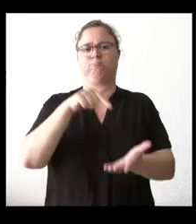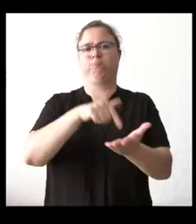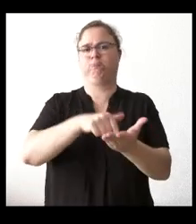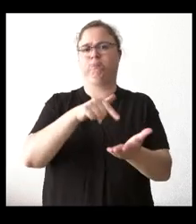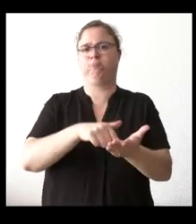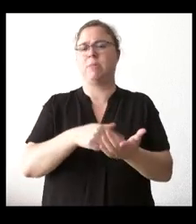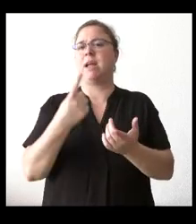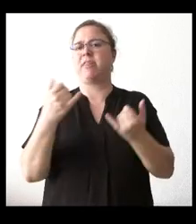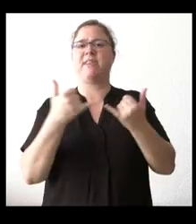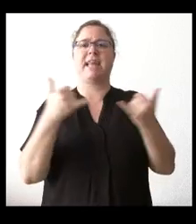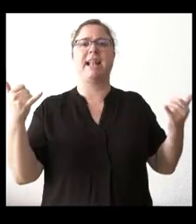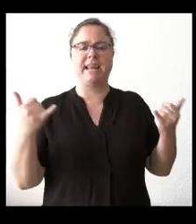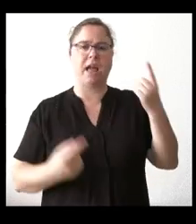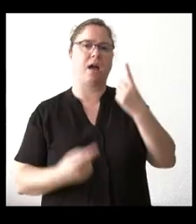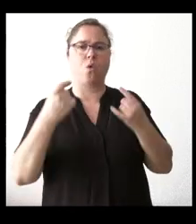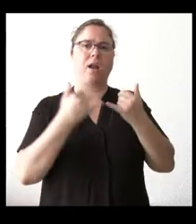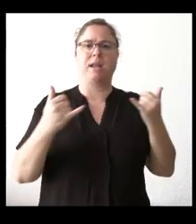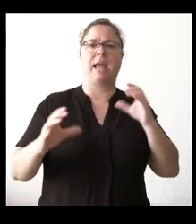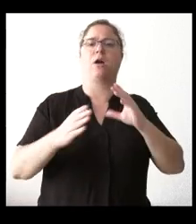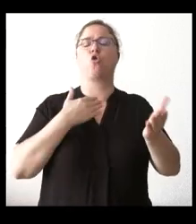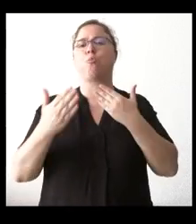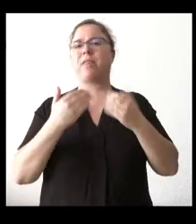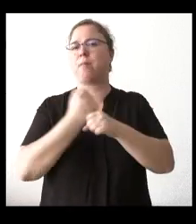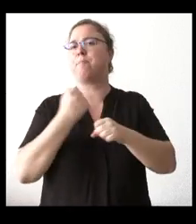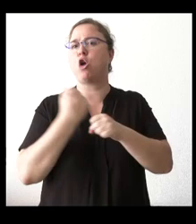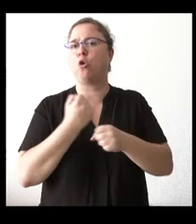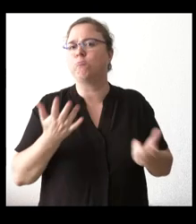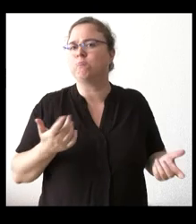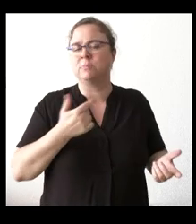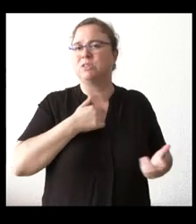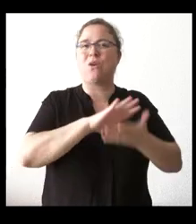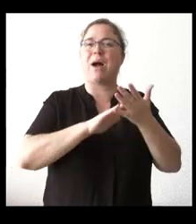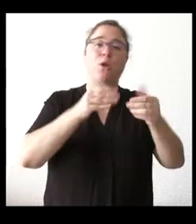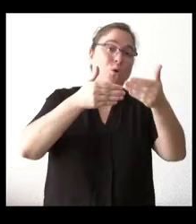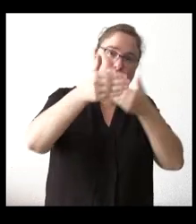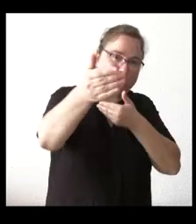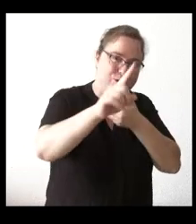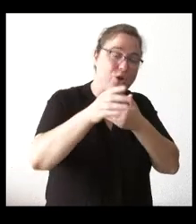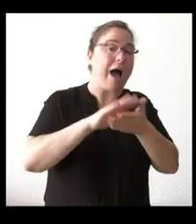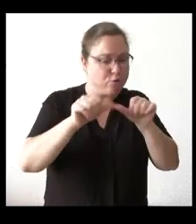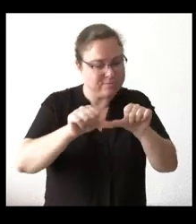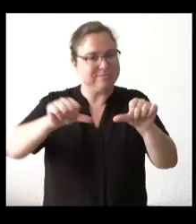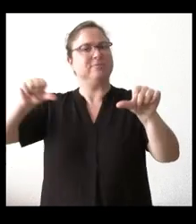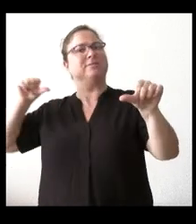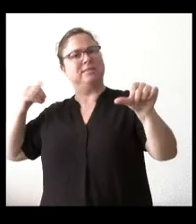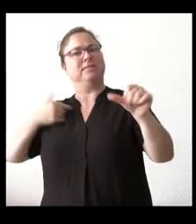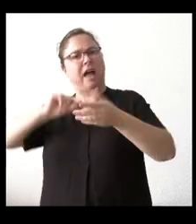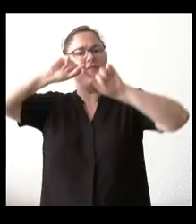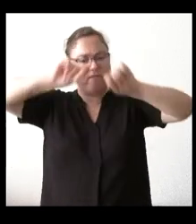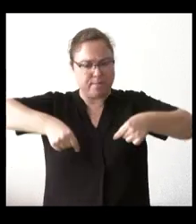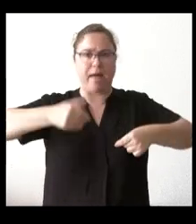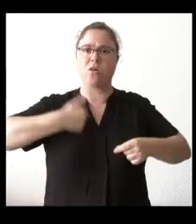salgan algunas líneas de cooperación de empleo local o sea no estoy hablando de acuerdos venideros sino de los que se han firmado que se tienen que cumplir